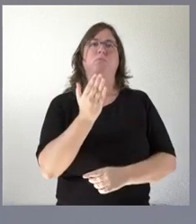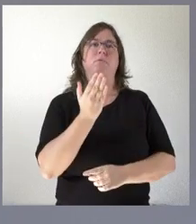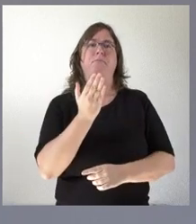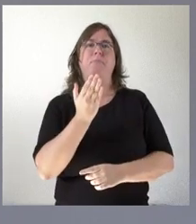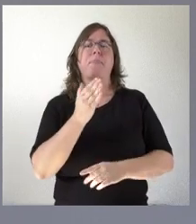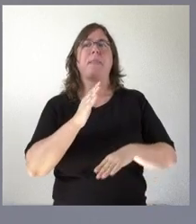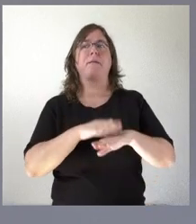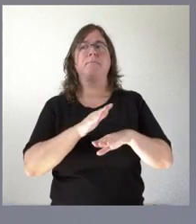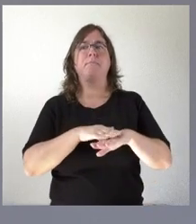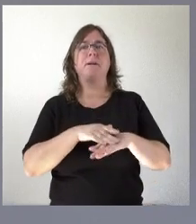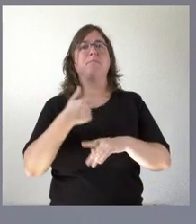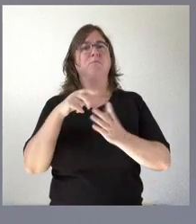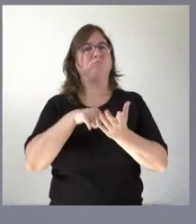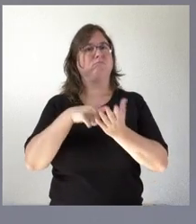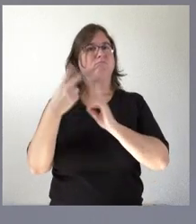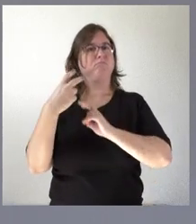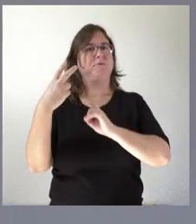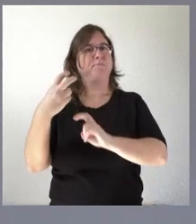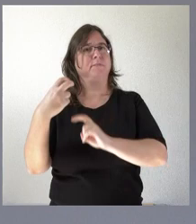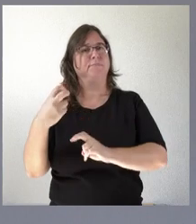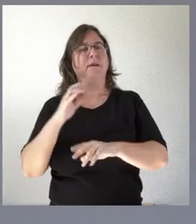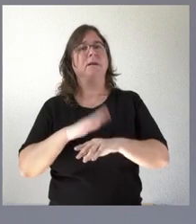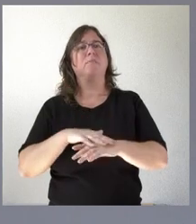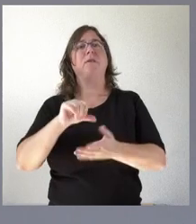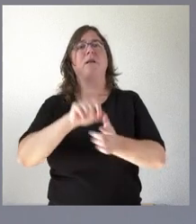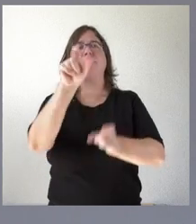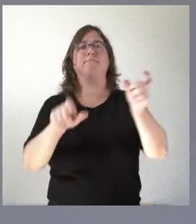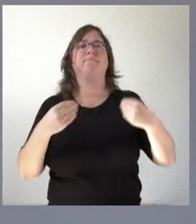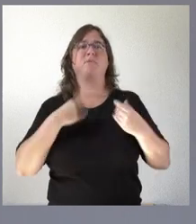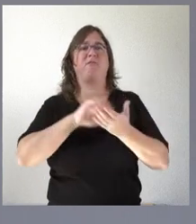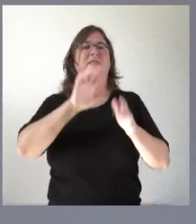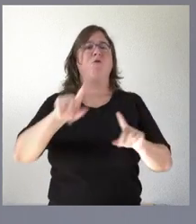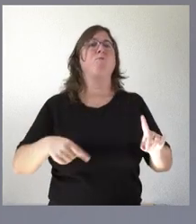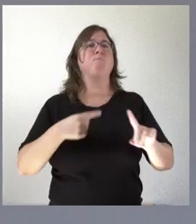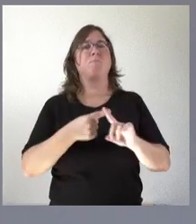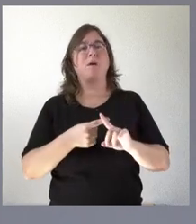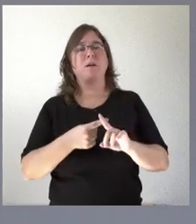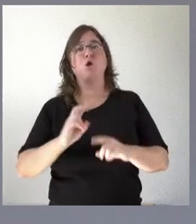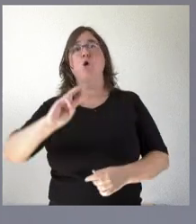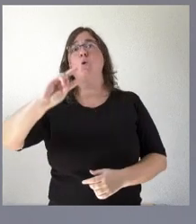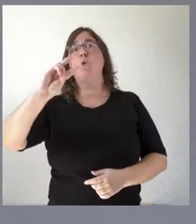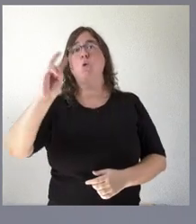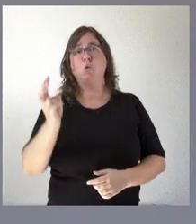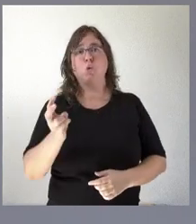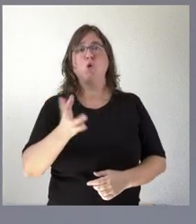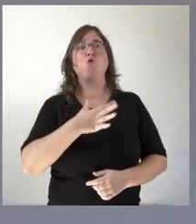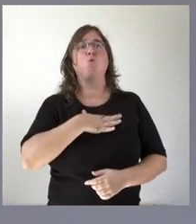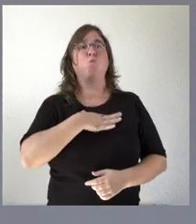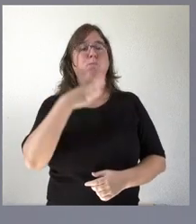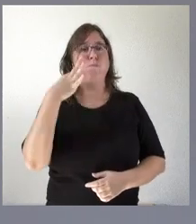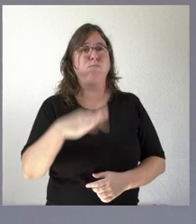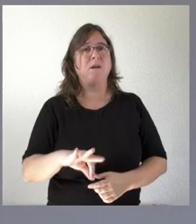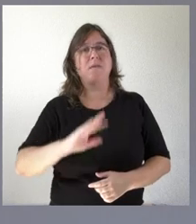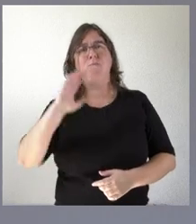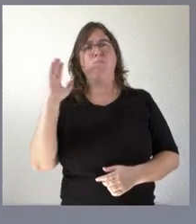transmisión de esta recaudación al conjunto de los ciudadanos en algunos casos y que en otros casos pueden deteriorar la